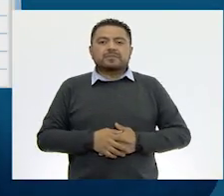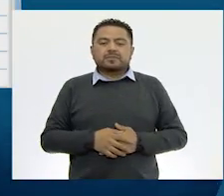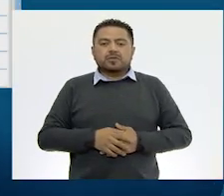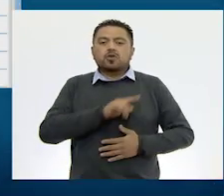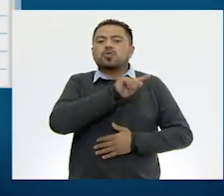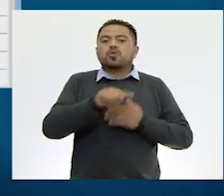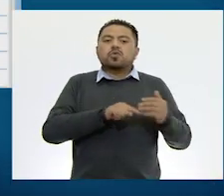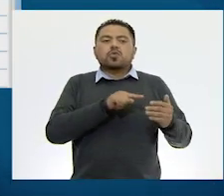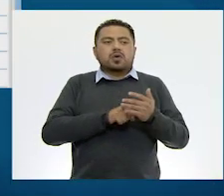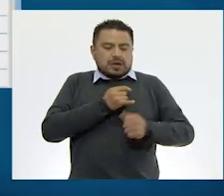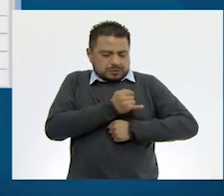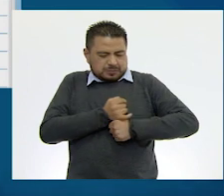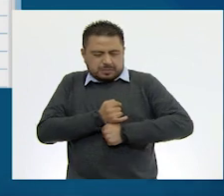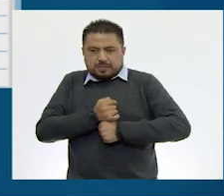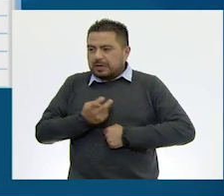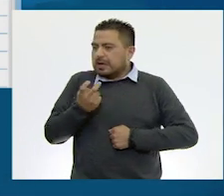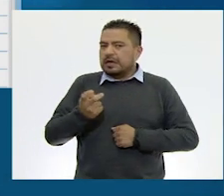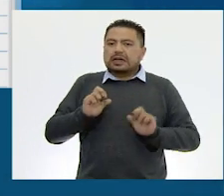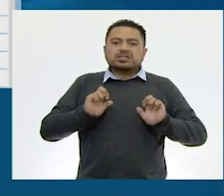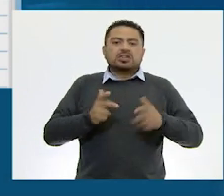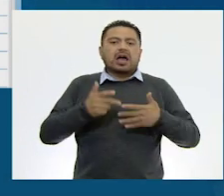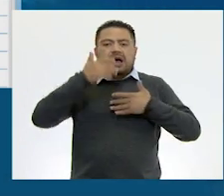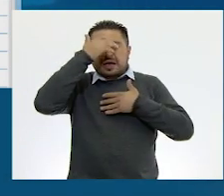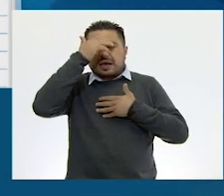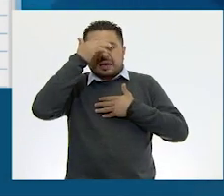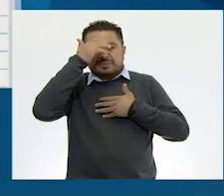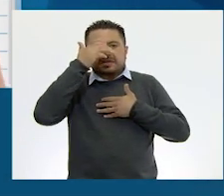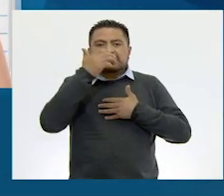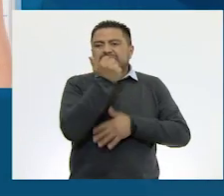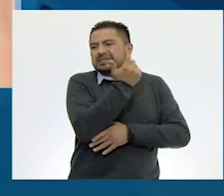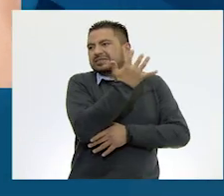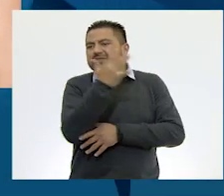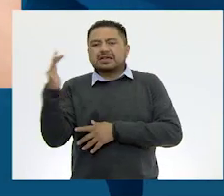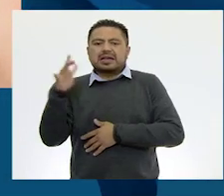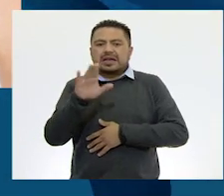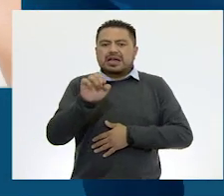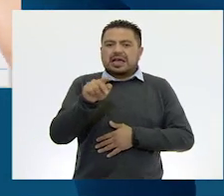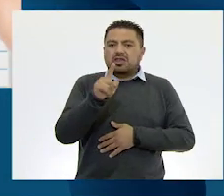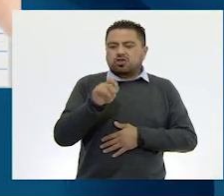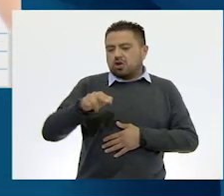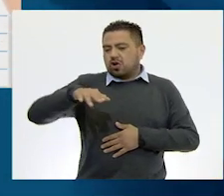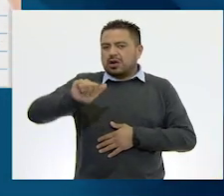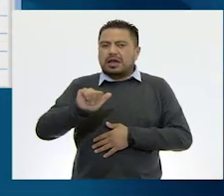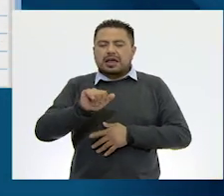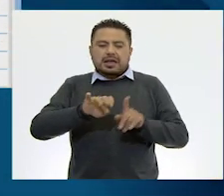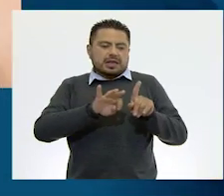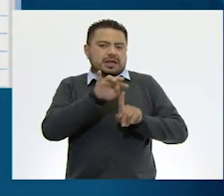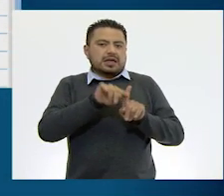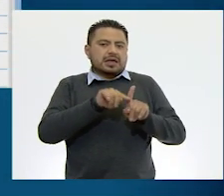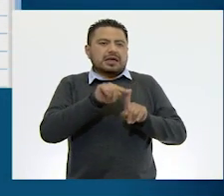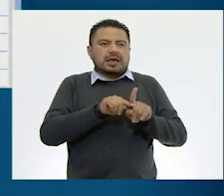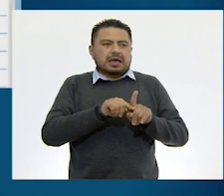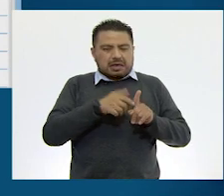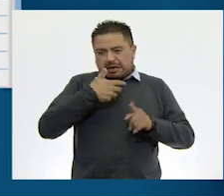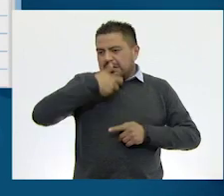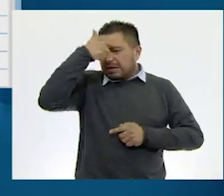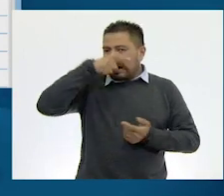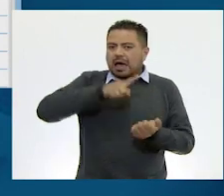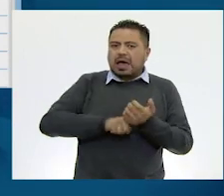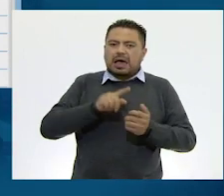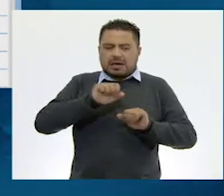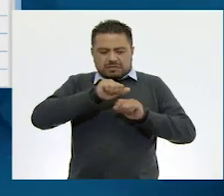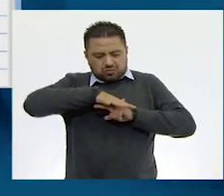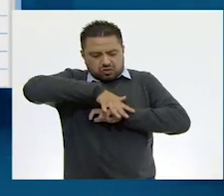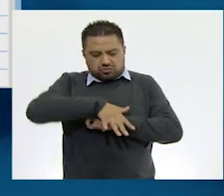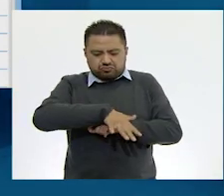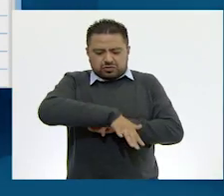Lugar de observación, Chiapas, selva lacandona, con clima húmedo, hay cascadas de agua azul y